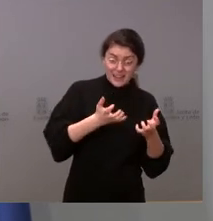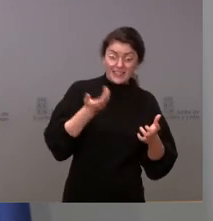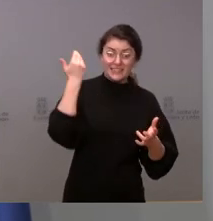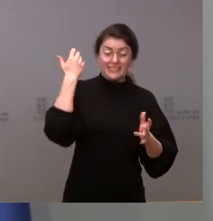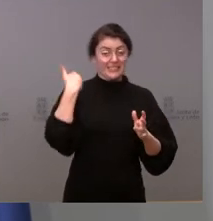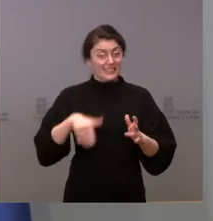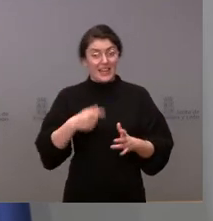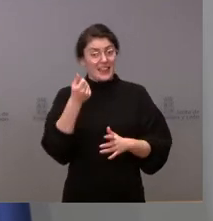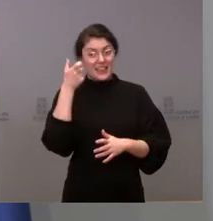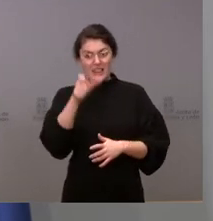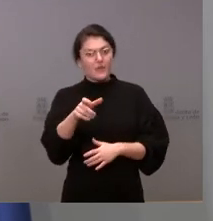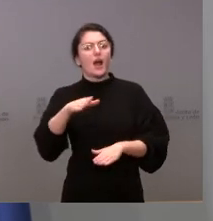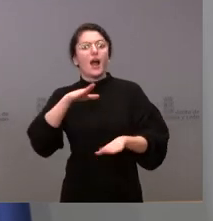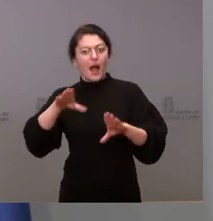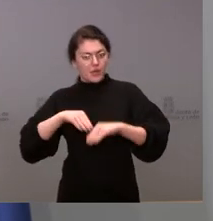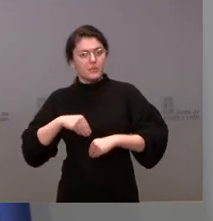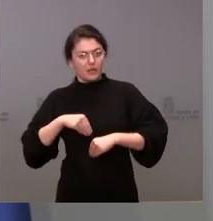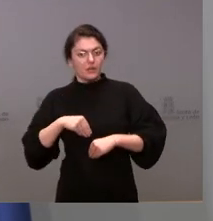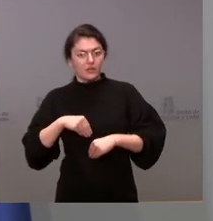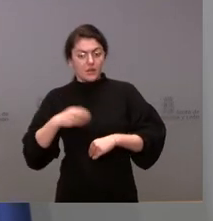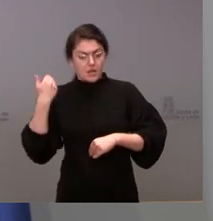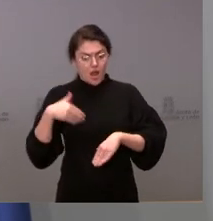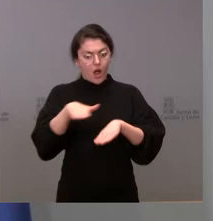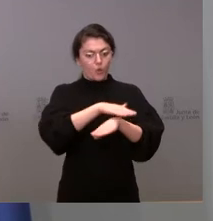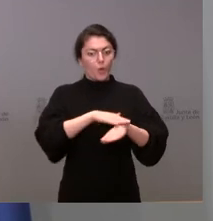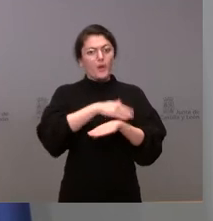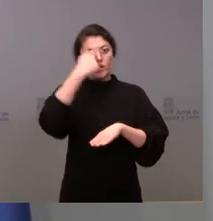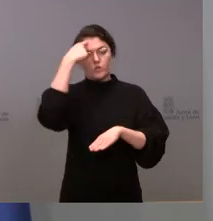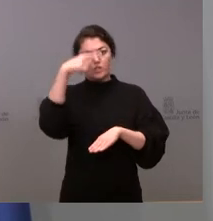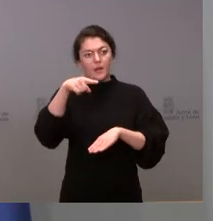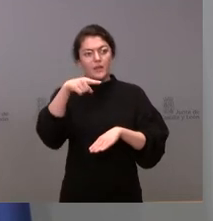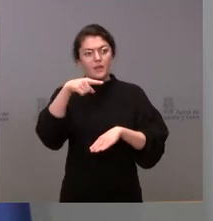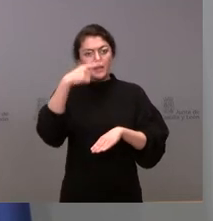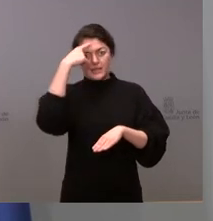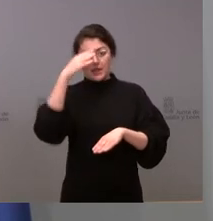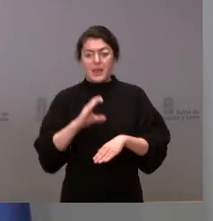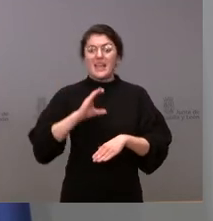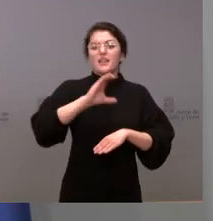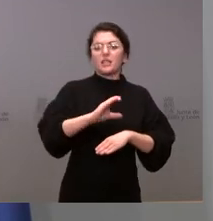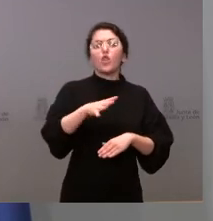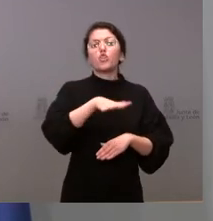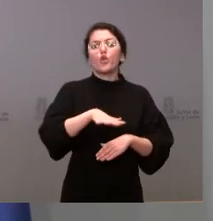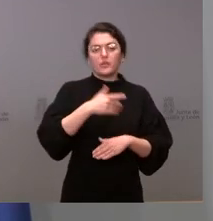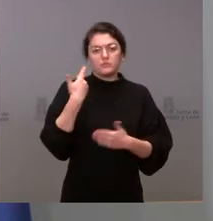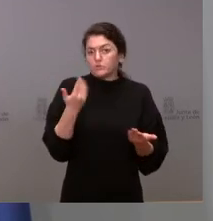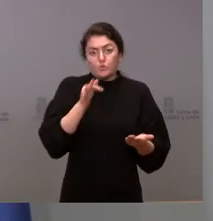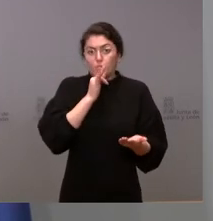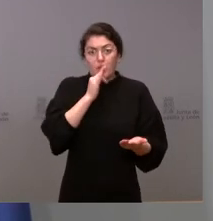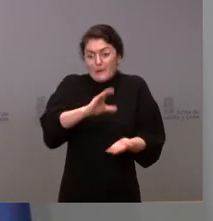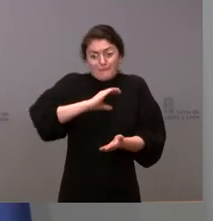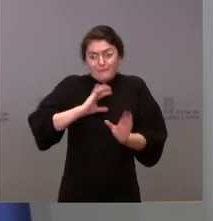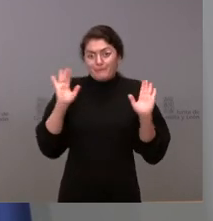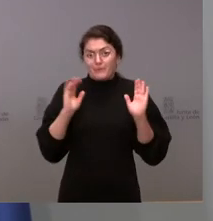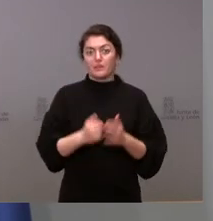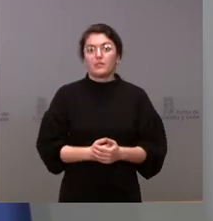y el gobierno sabe también las cuentas a las que tiene que ingresar esas cantidades y no las hemos recibido a día de hoy en relación con la segunda cuestión el